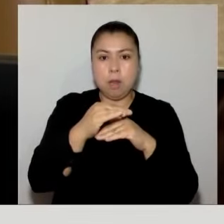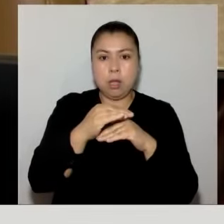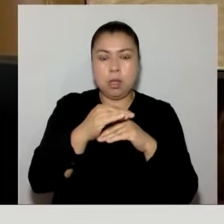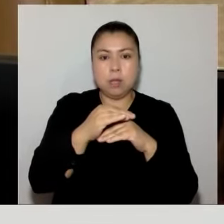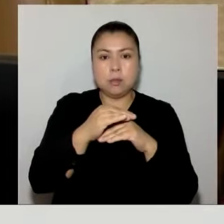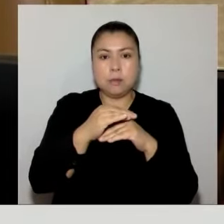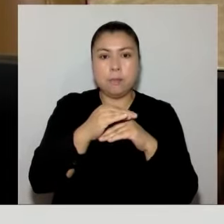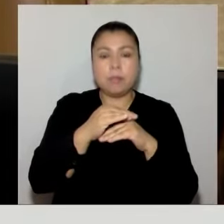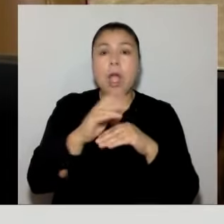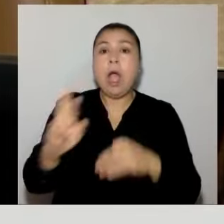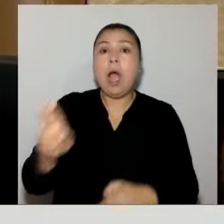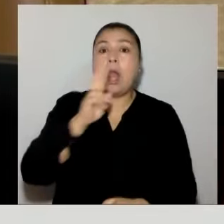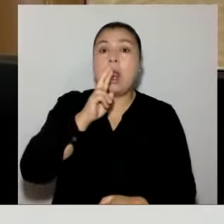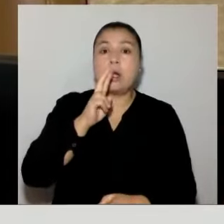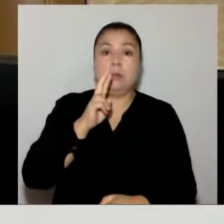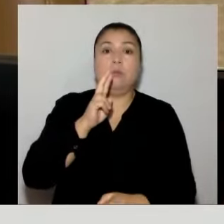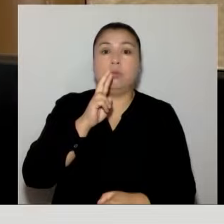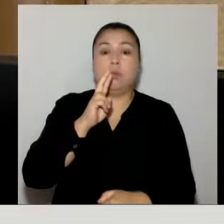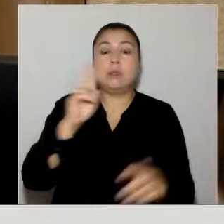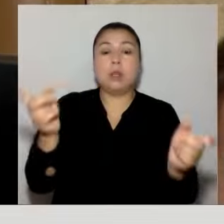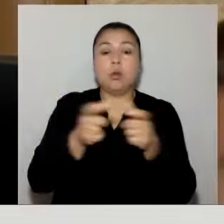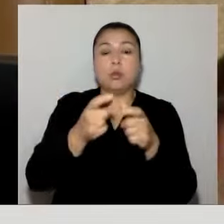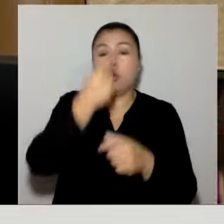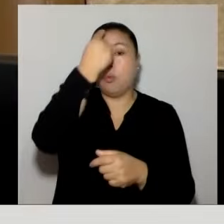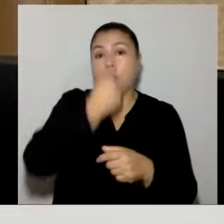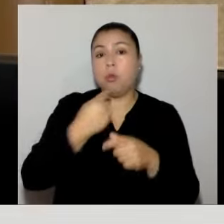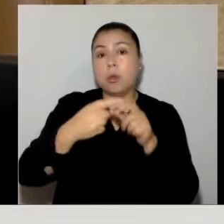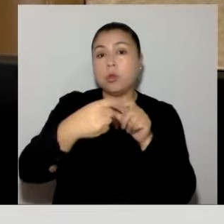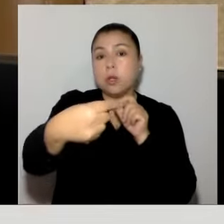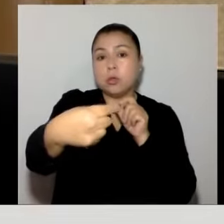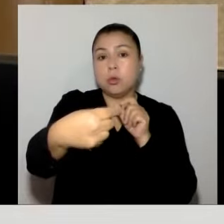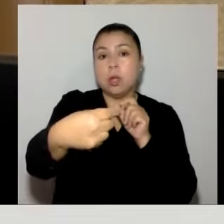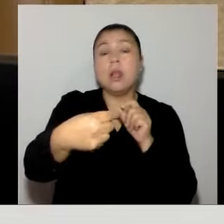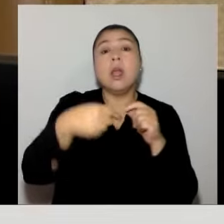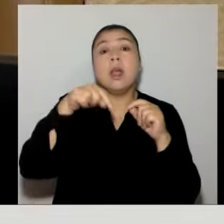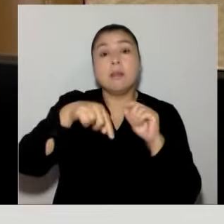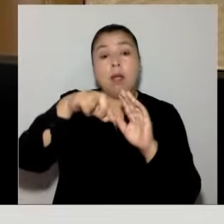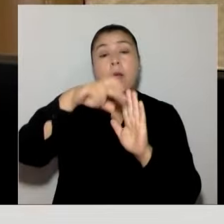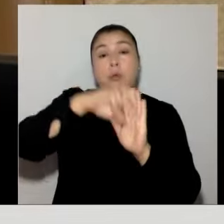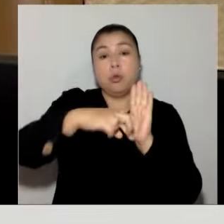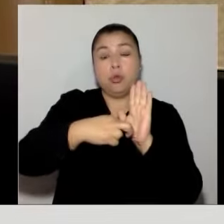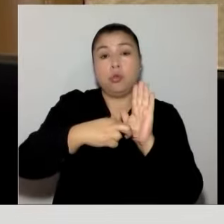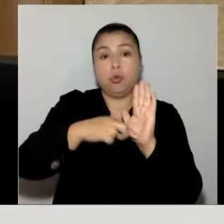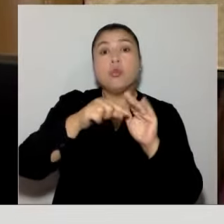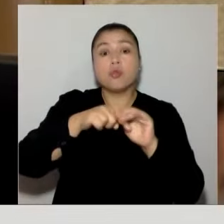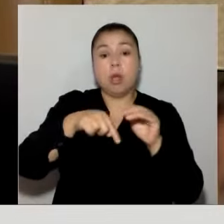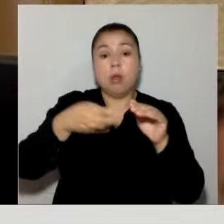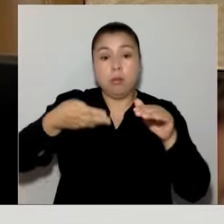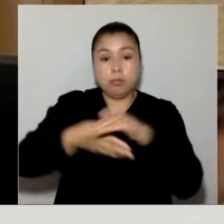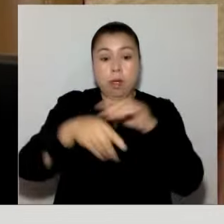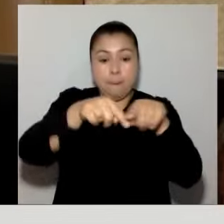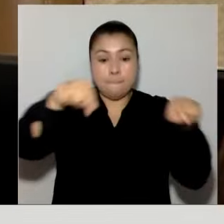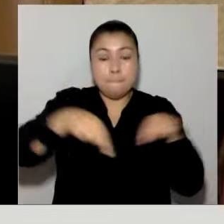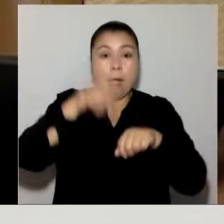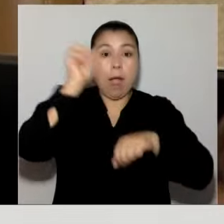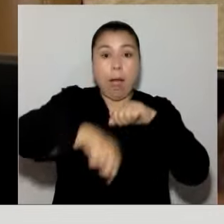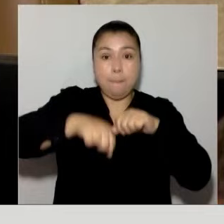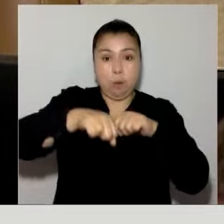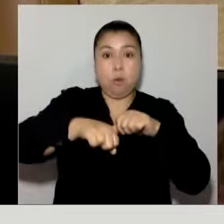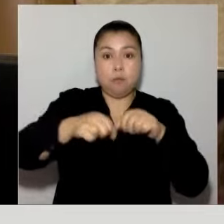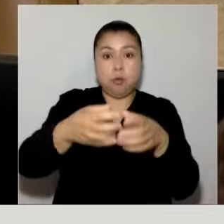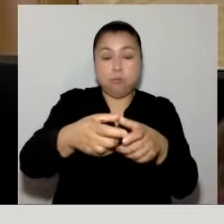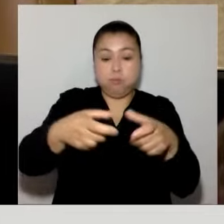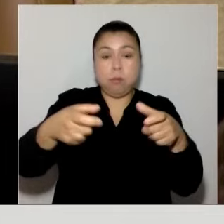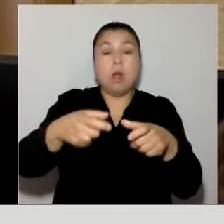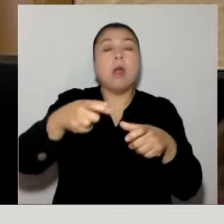respuestas que tiene que dar el Consejo de Monumentos Nacionales. Ya este proyecto pasó por la sala, se aprobó por una amplia mayoría, pero se ingresó una